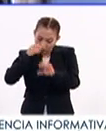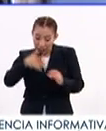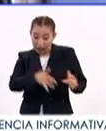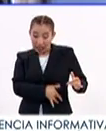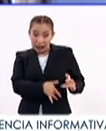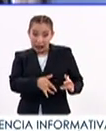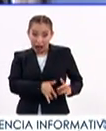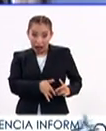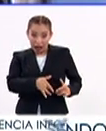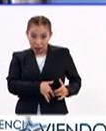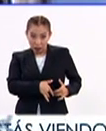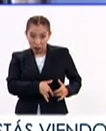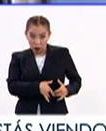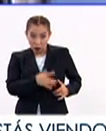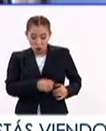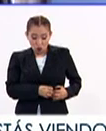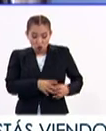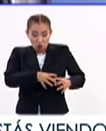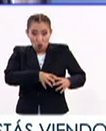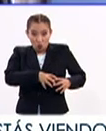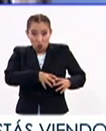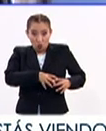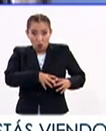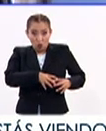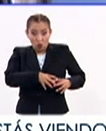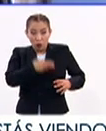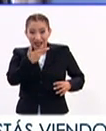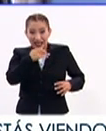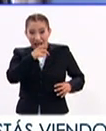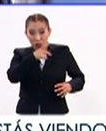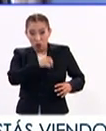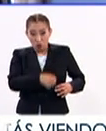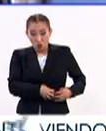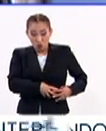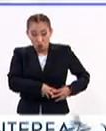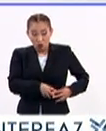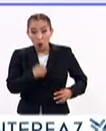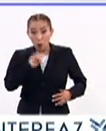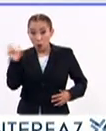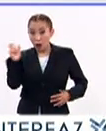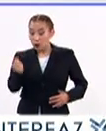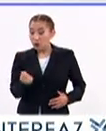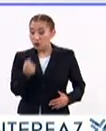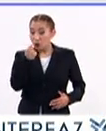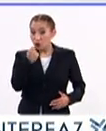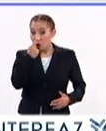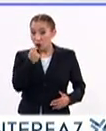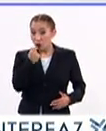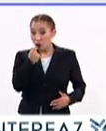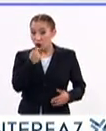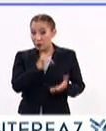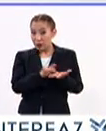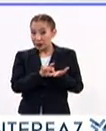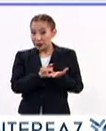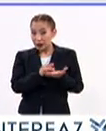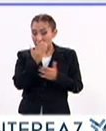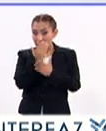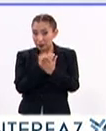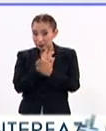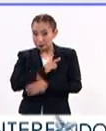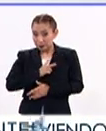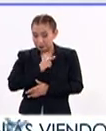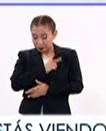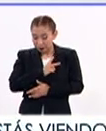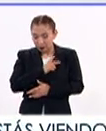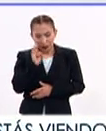se ha inflamado a través de tomar la mamá los antirretrovirales. Y